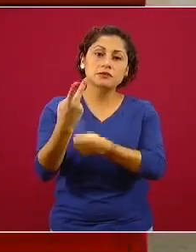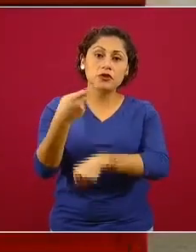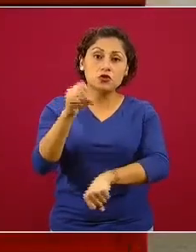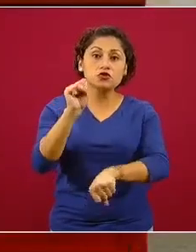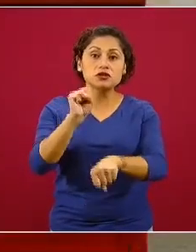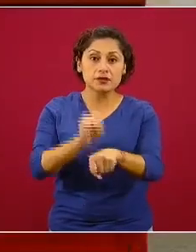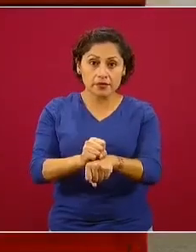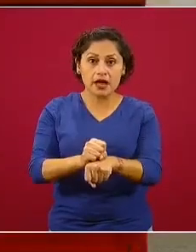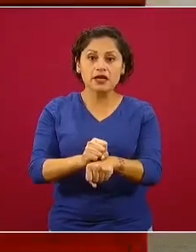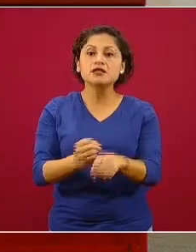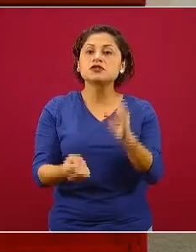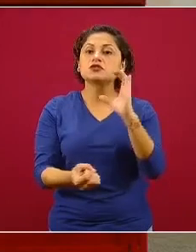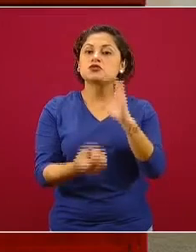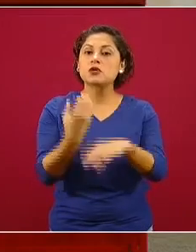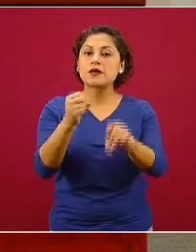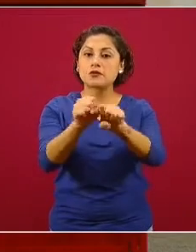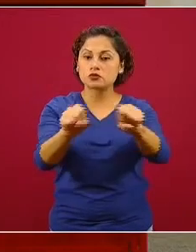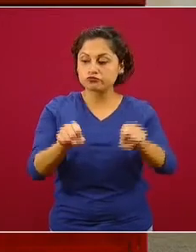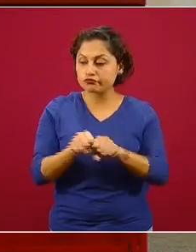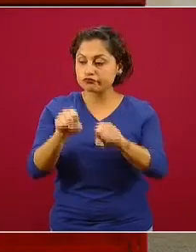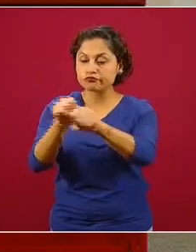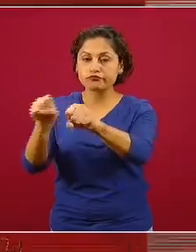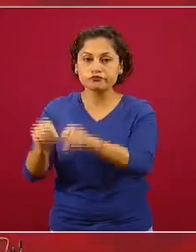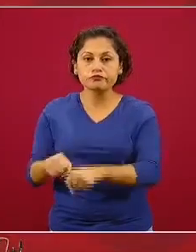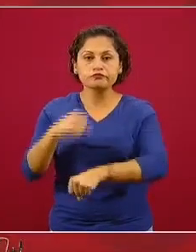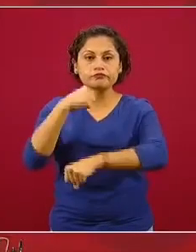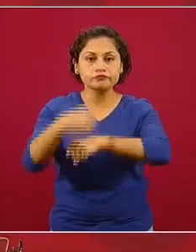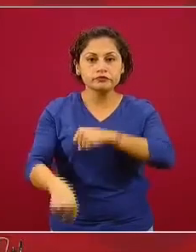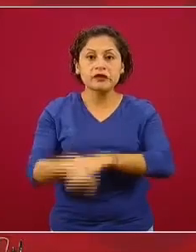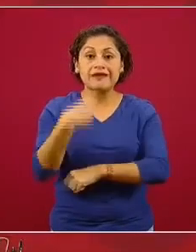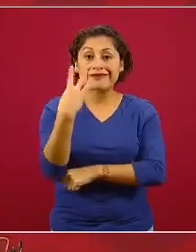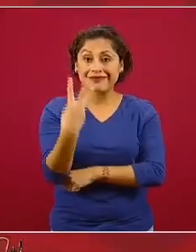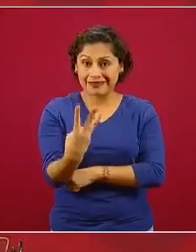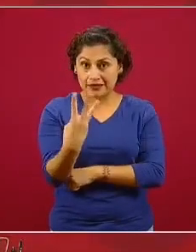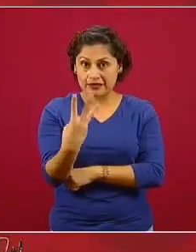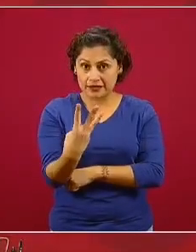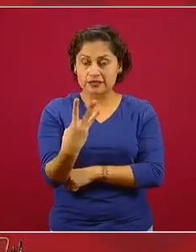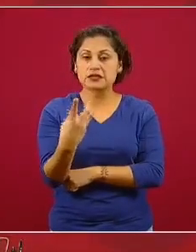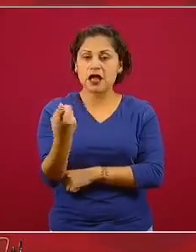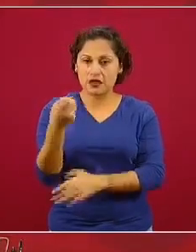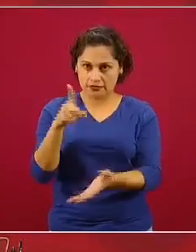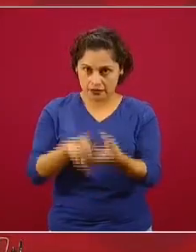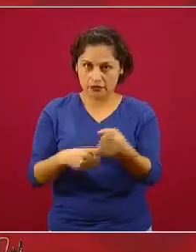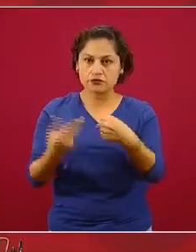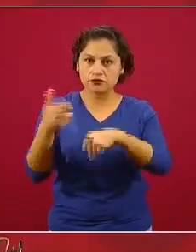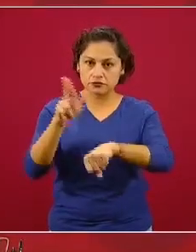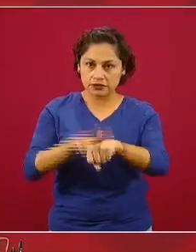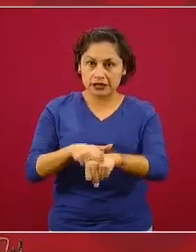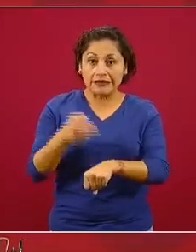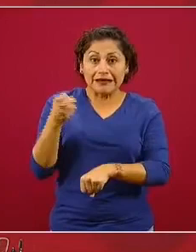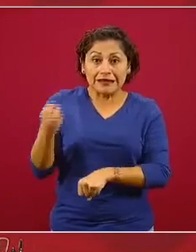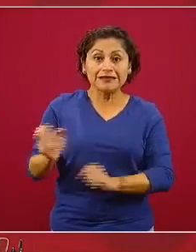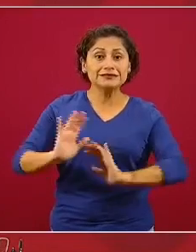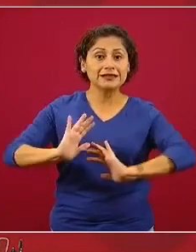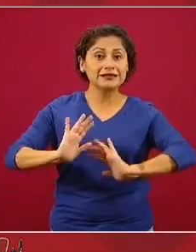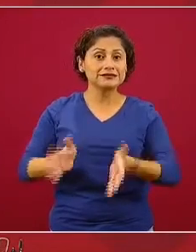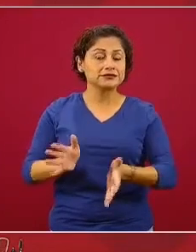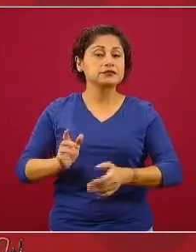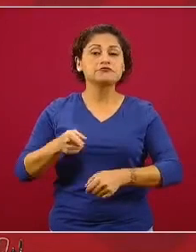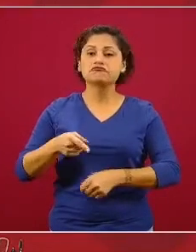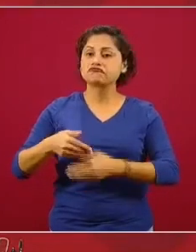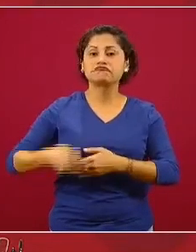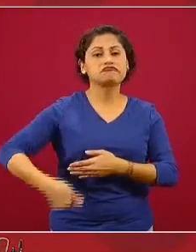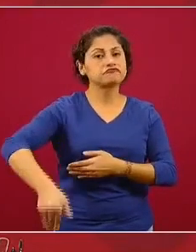tres quirófanos en este hospital. Y estos son beneficios permanentes. Entonces, sí, efectivamente vamos a tener